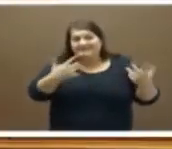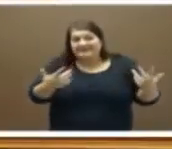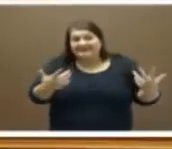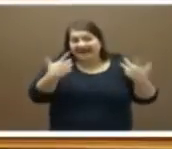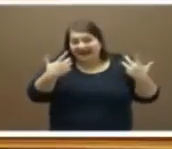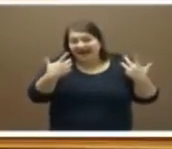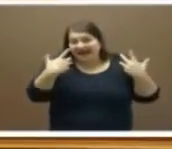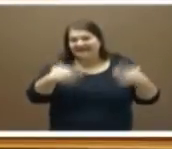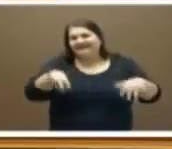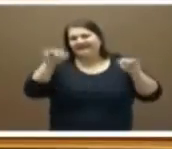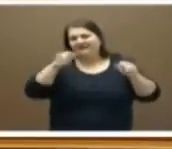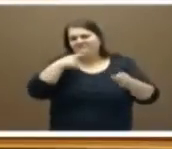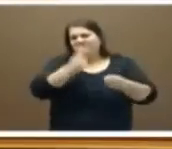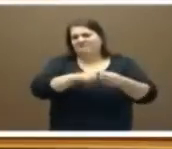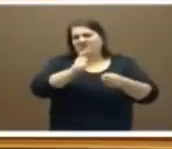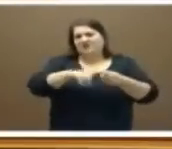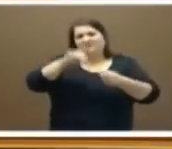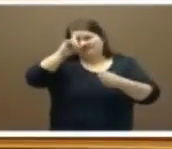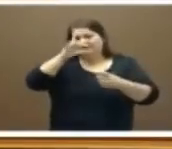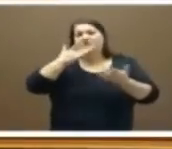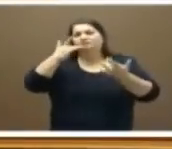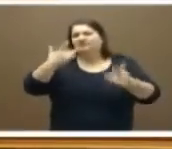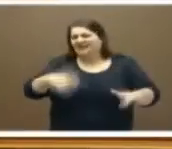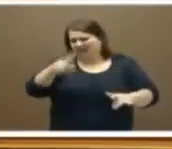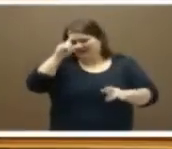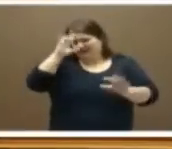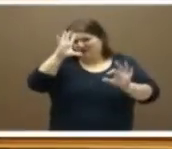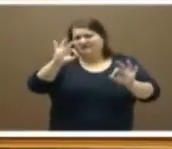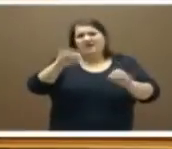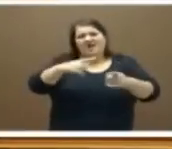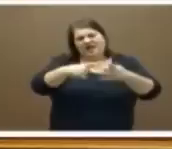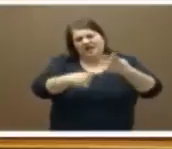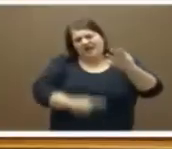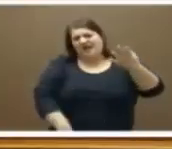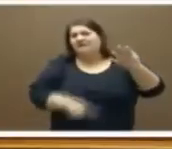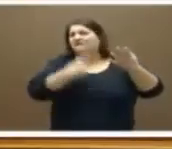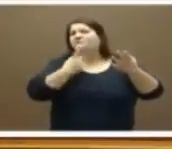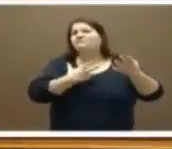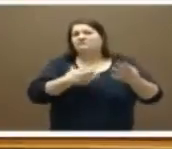pluralidad, de participación, de objetividad, de neutralidad y podía seguir enumerando, mire usted, ninguna.